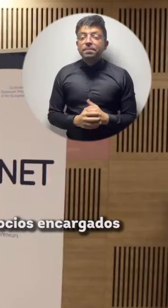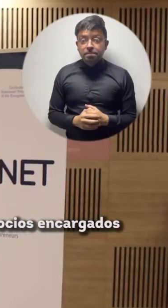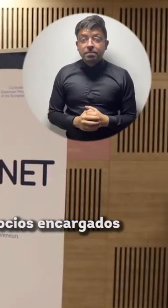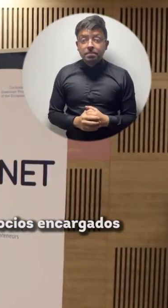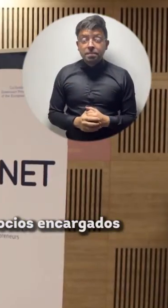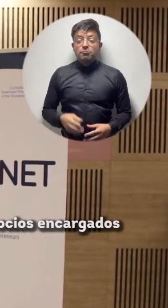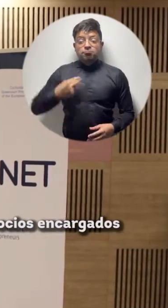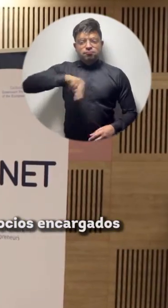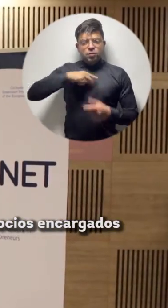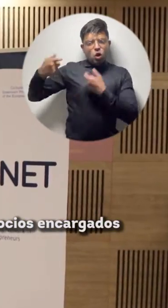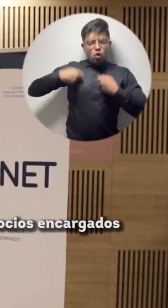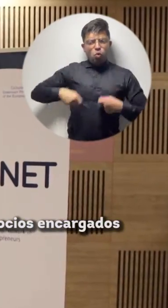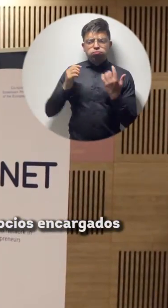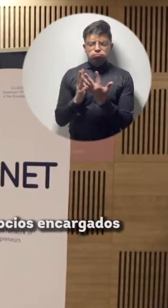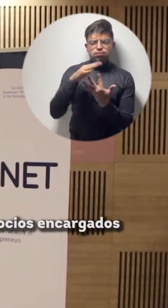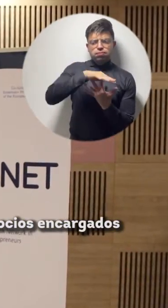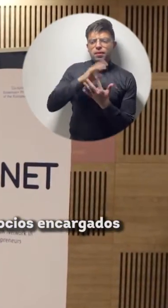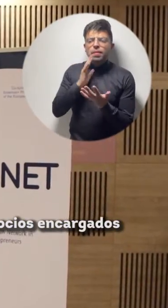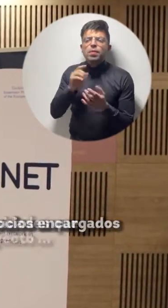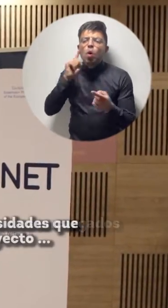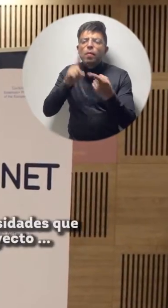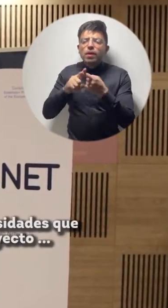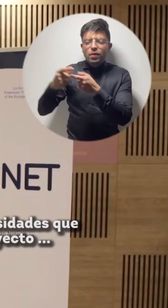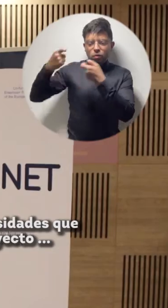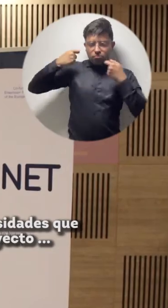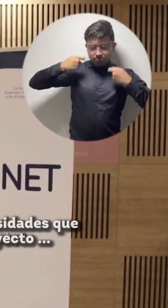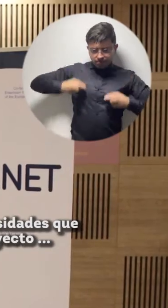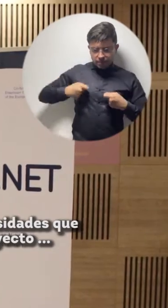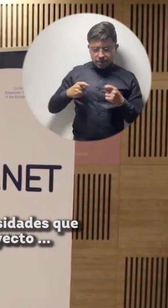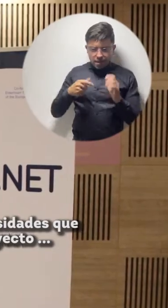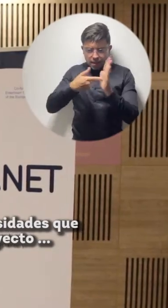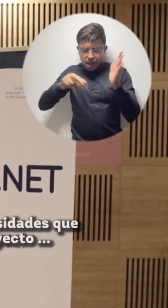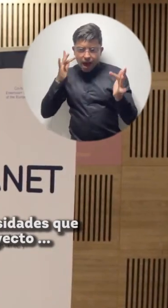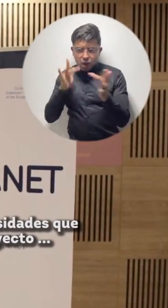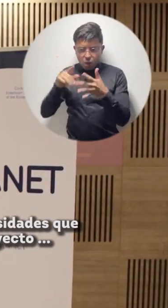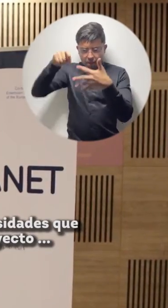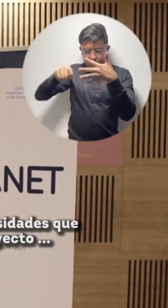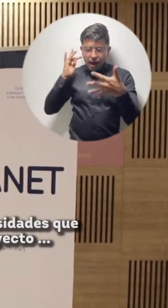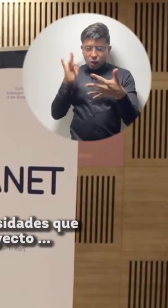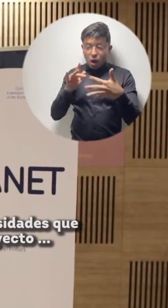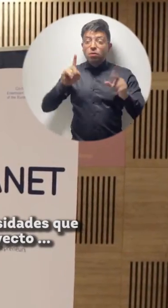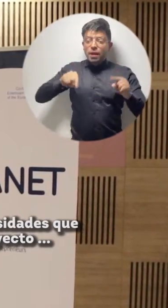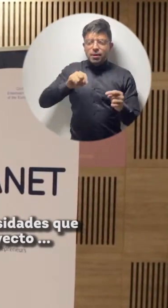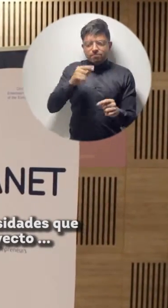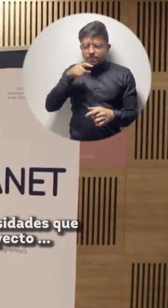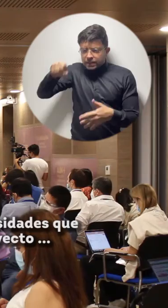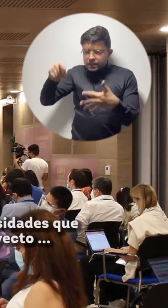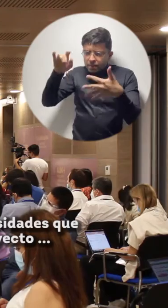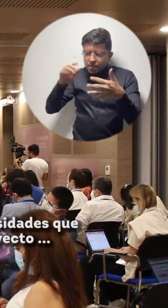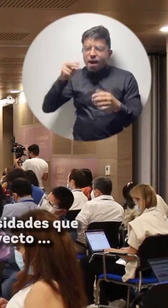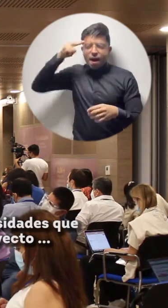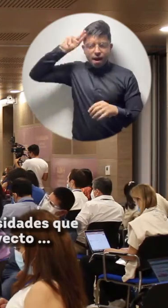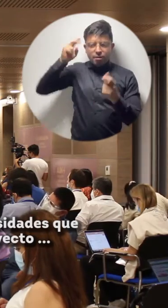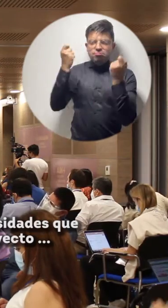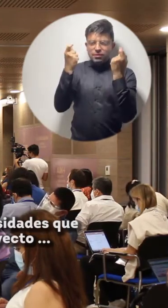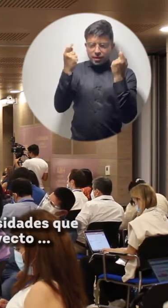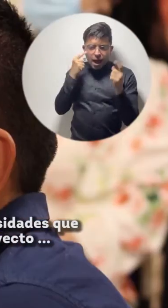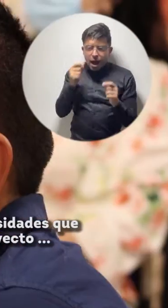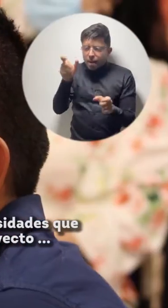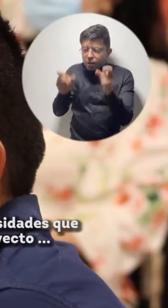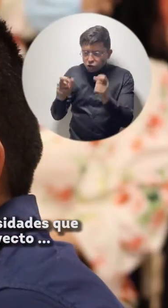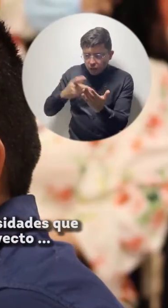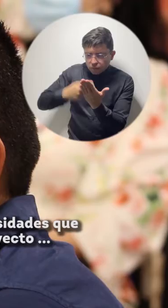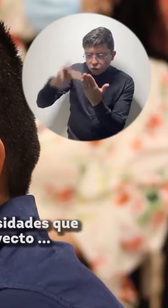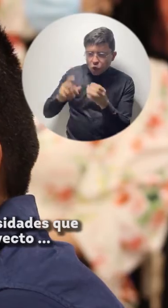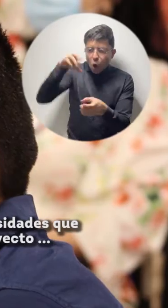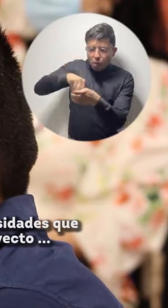este proyecto es bastante transversal. Somos partners IT, así que tenemos que trasladar todas las necesidades que descubrimos de todos